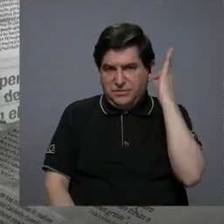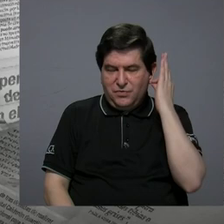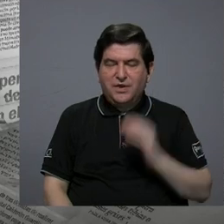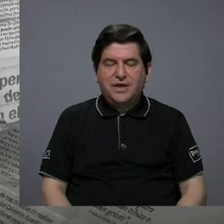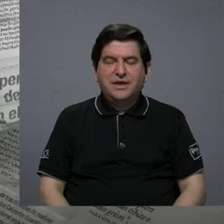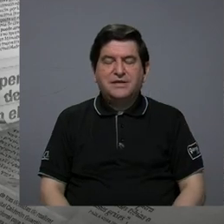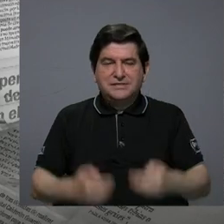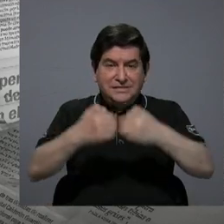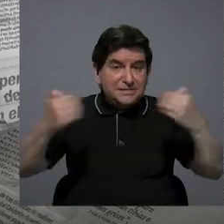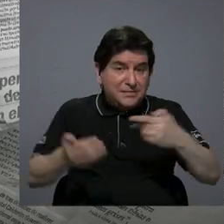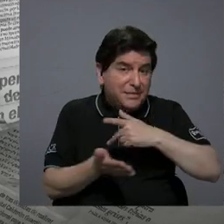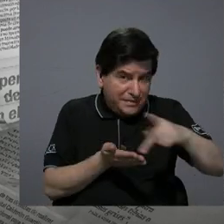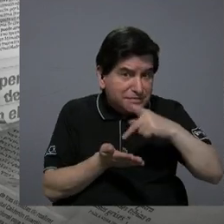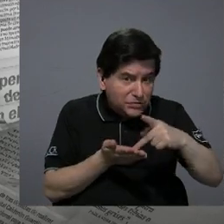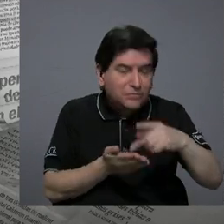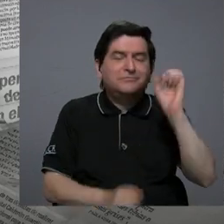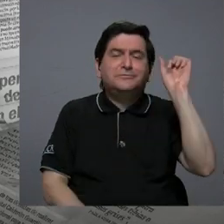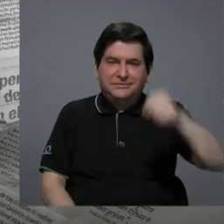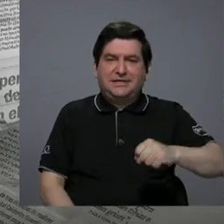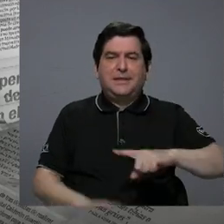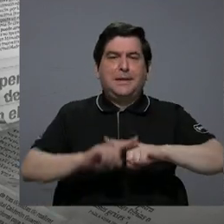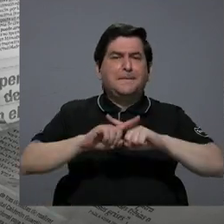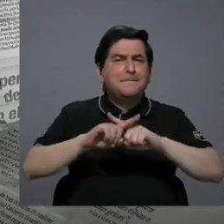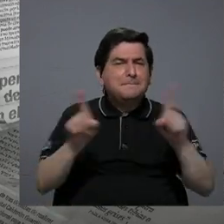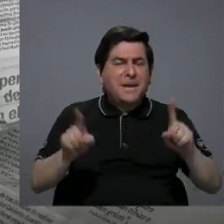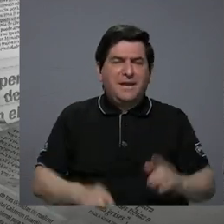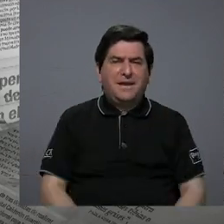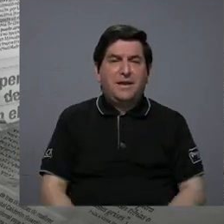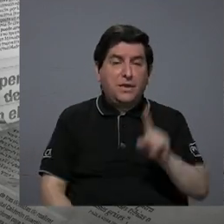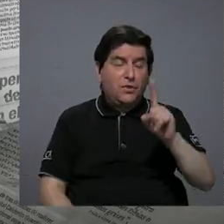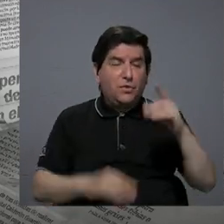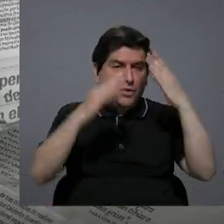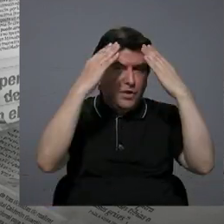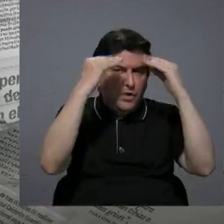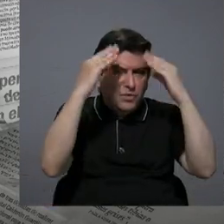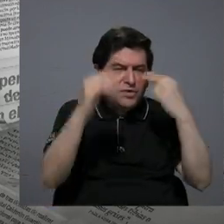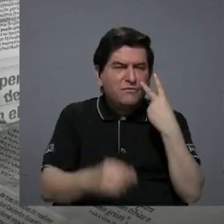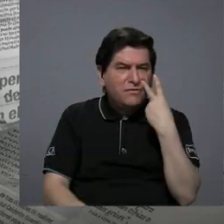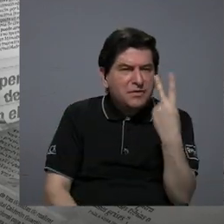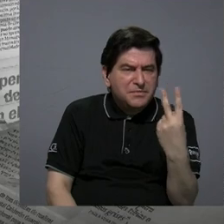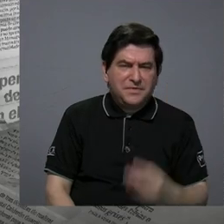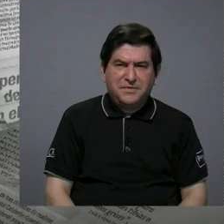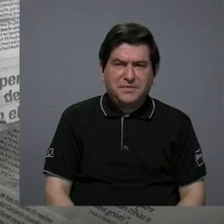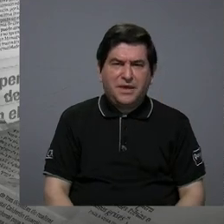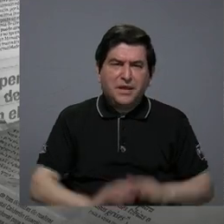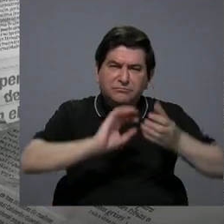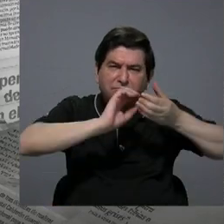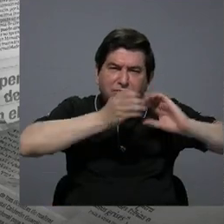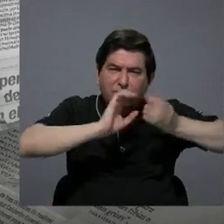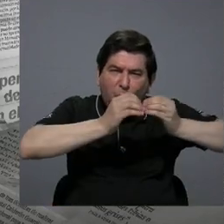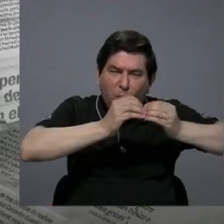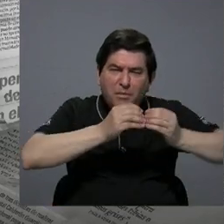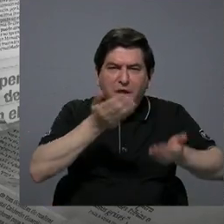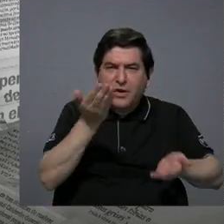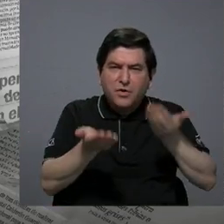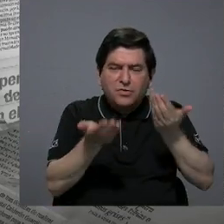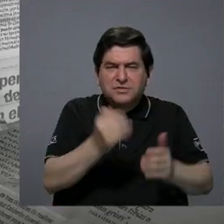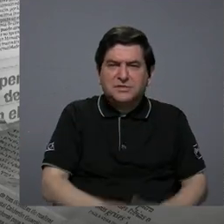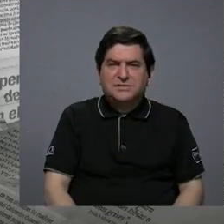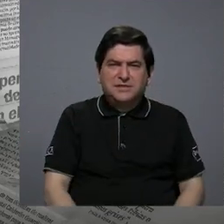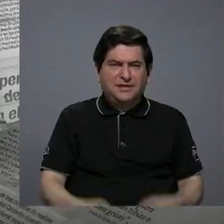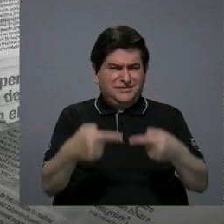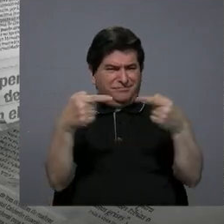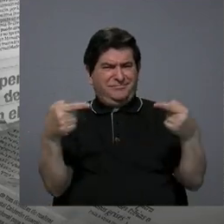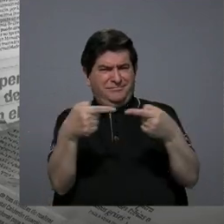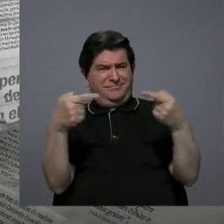la brecha salarial. Pero uno en el informe también ve algunos datos que suenan como un poco